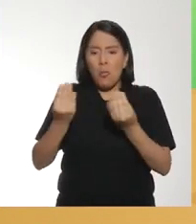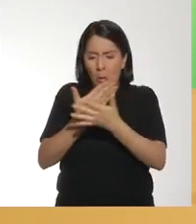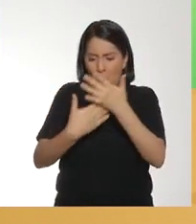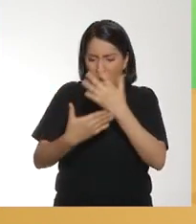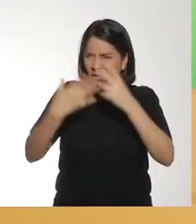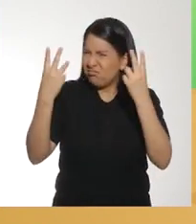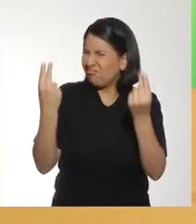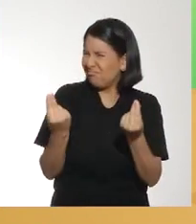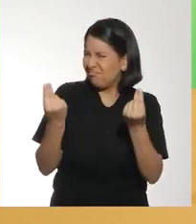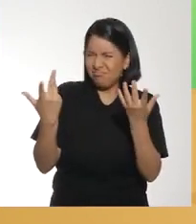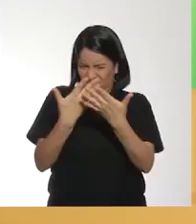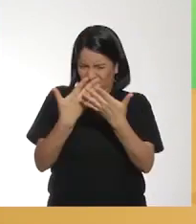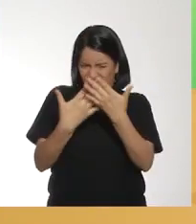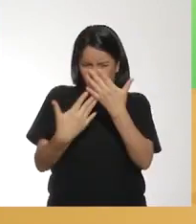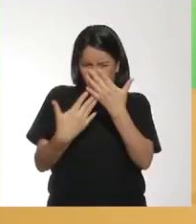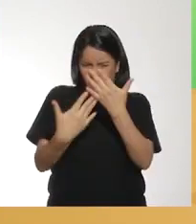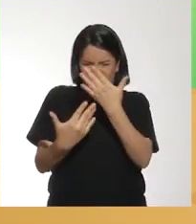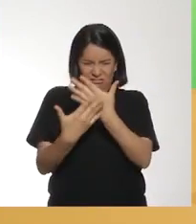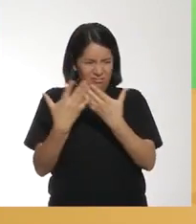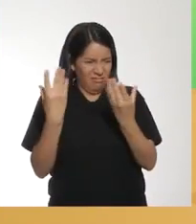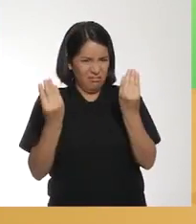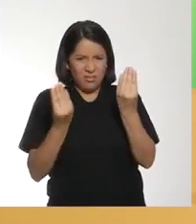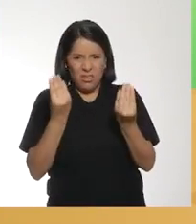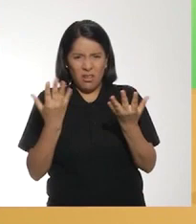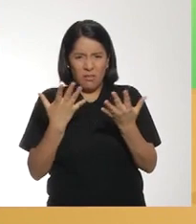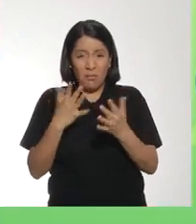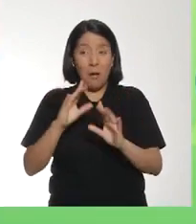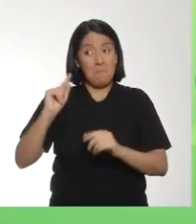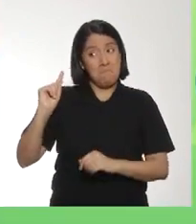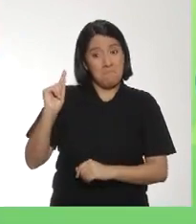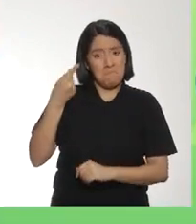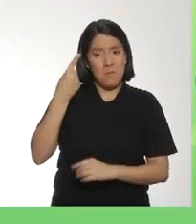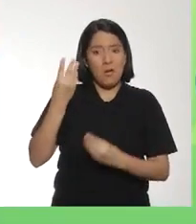ahora vamos a jugar manos rápidas. ¿Y qué se tiene que hacer con las manos?